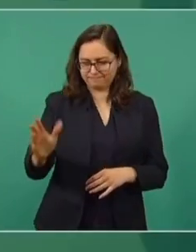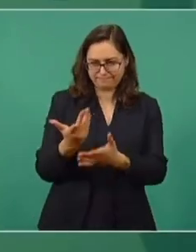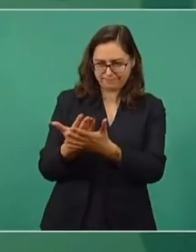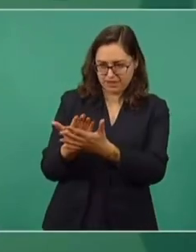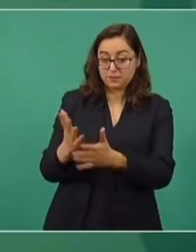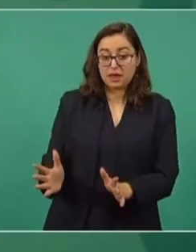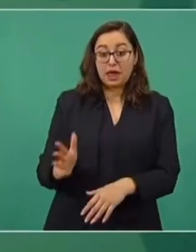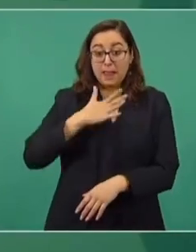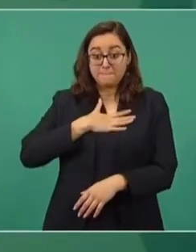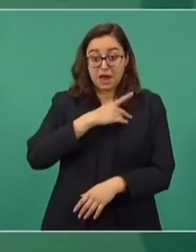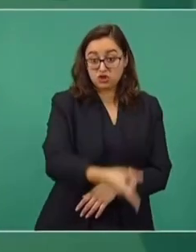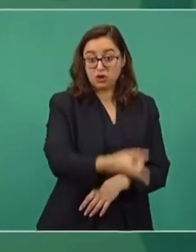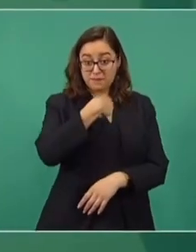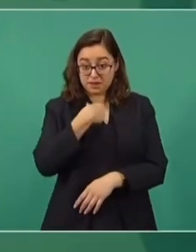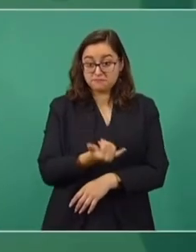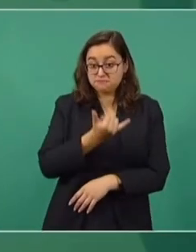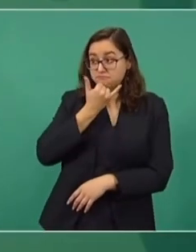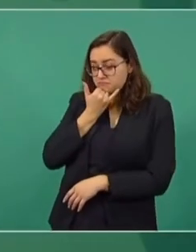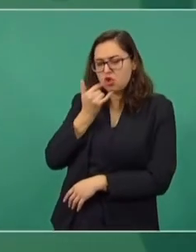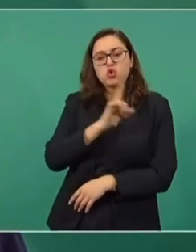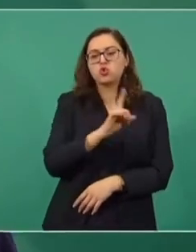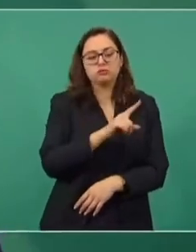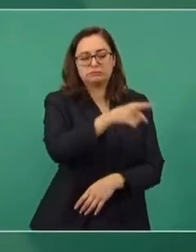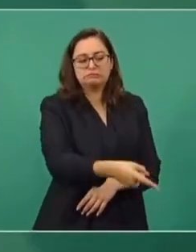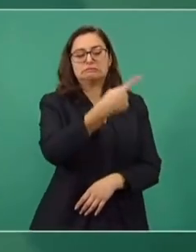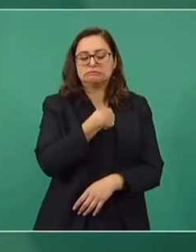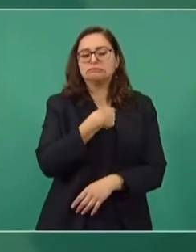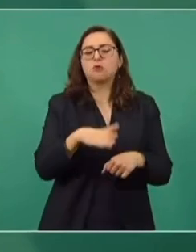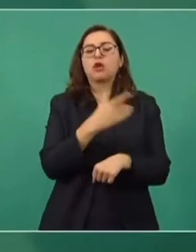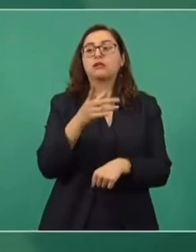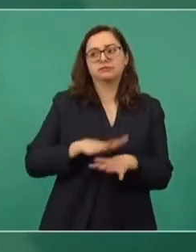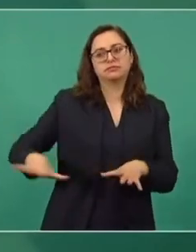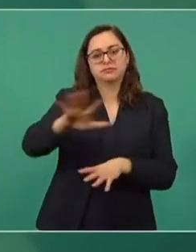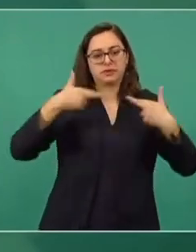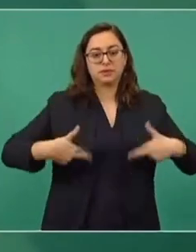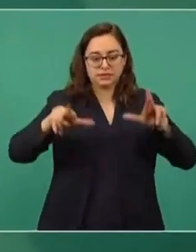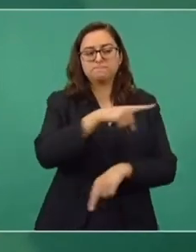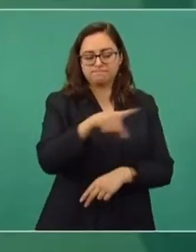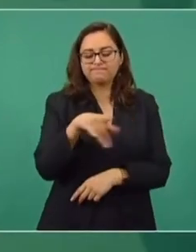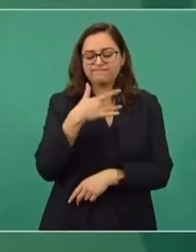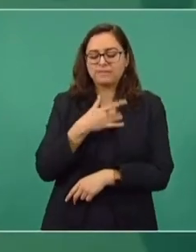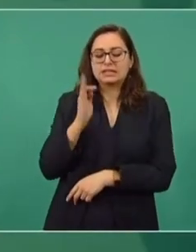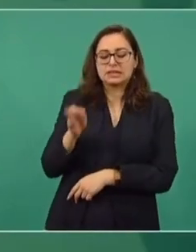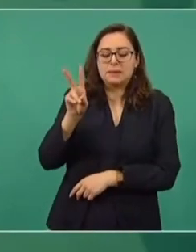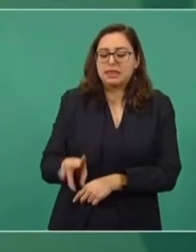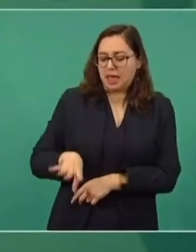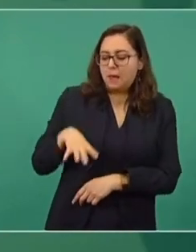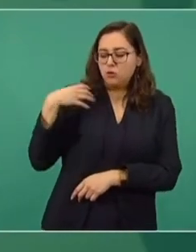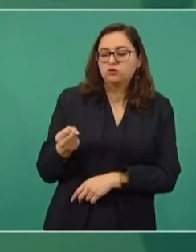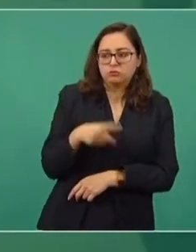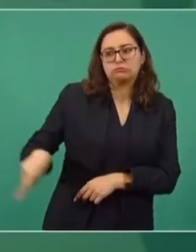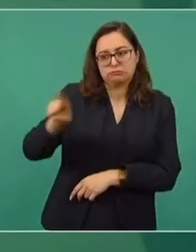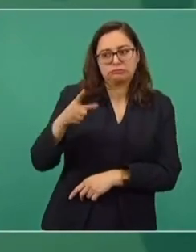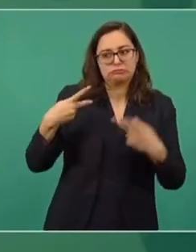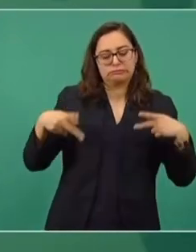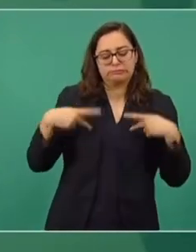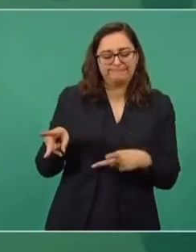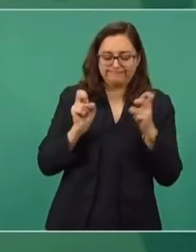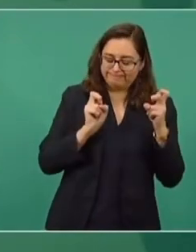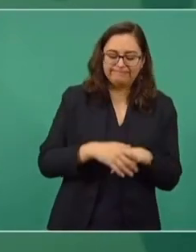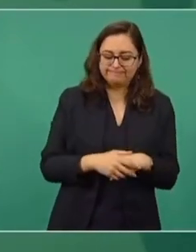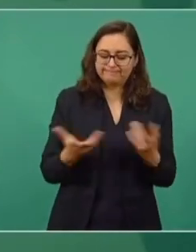representante del pueblo por mi investidura, por abusos que se cometieron. Y quieren ayudar. Es decir,